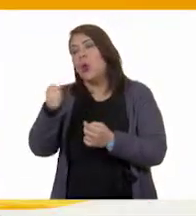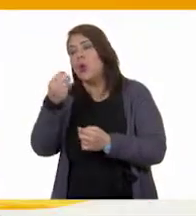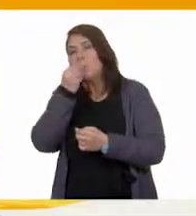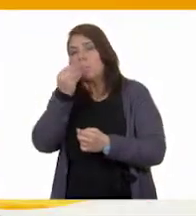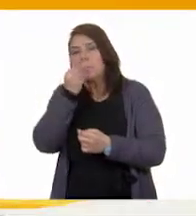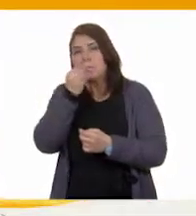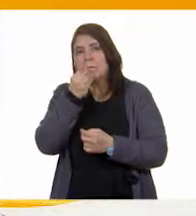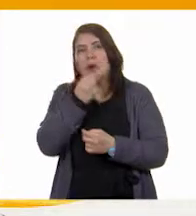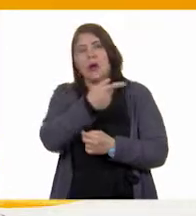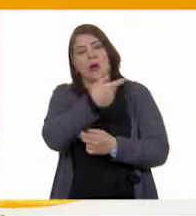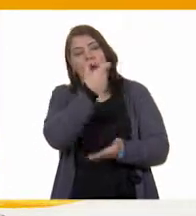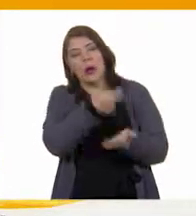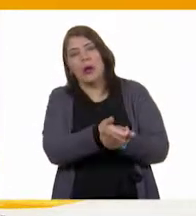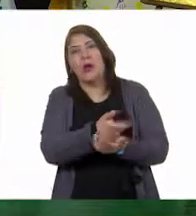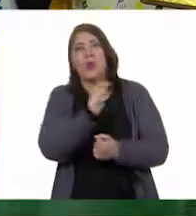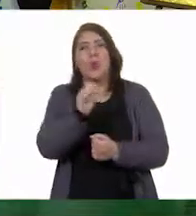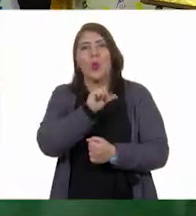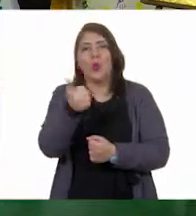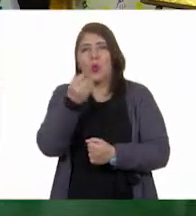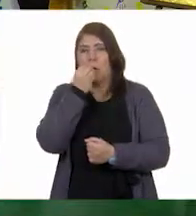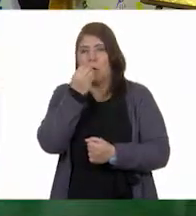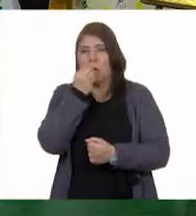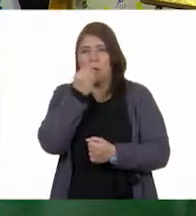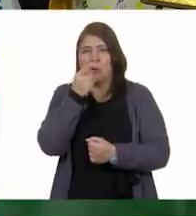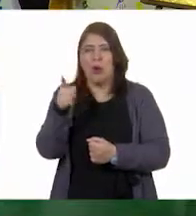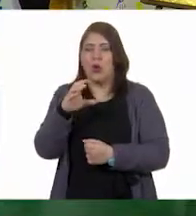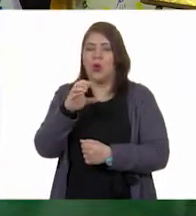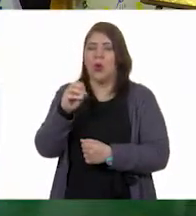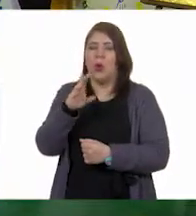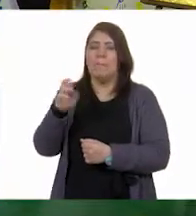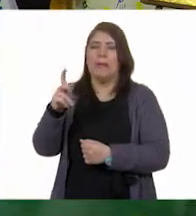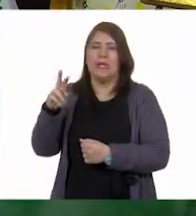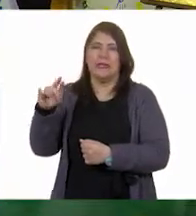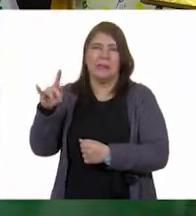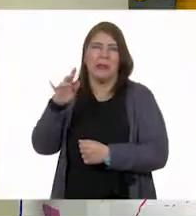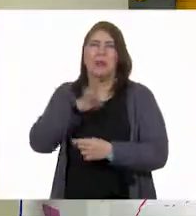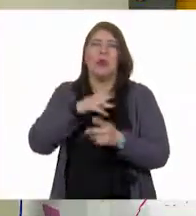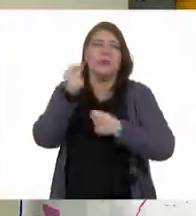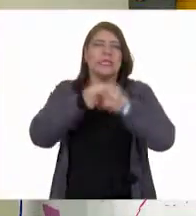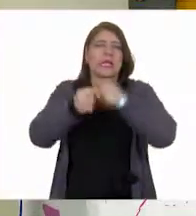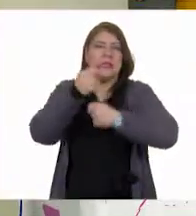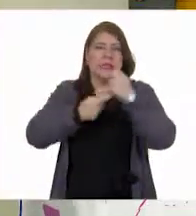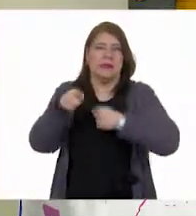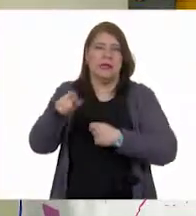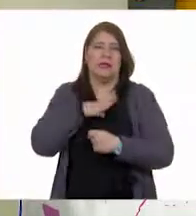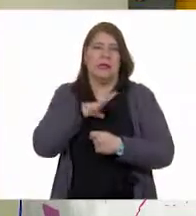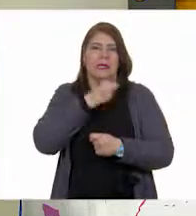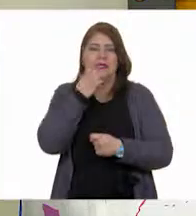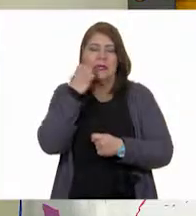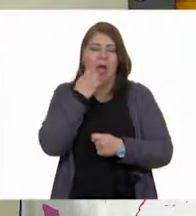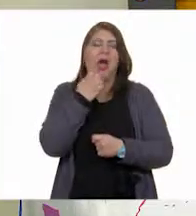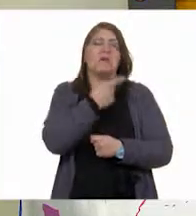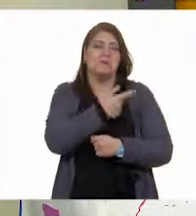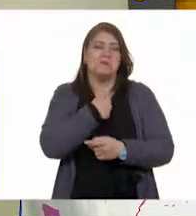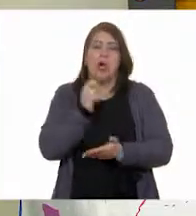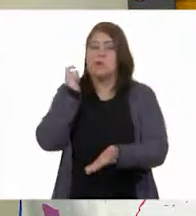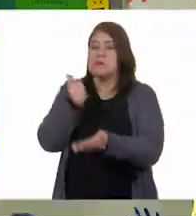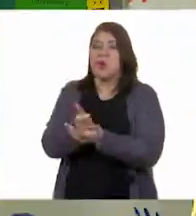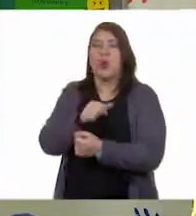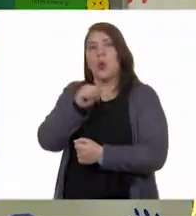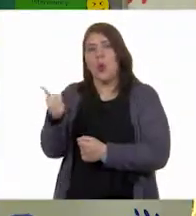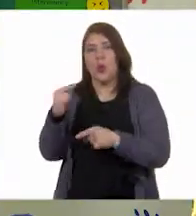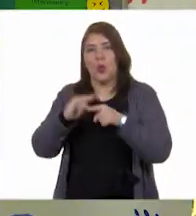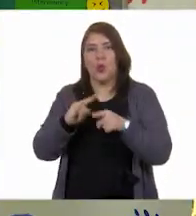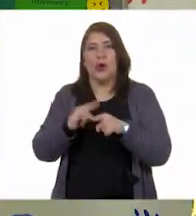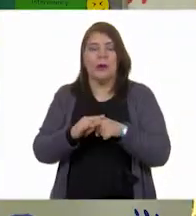de comida. Él me compró otro sándwich ahí en la cooperativa, se llama cooperativa, ya me acordé. Cooperativa Escolar. Ahí en la cooperativa me compró otro sándwich y